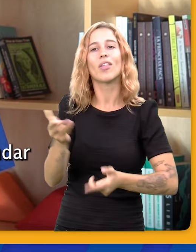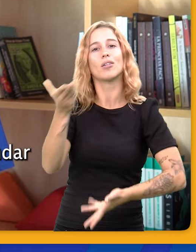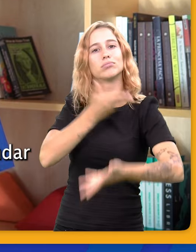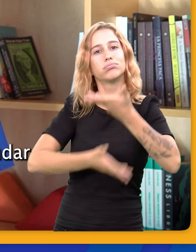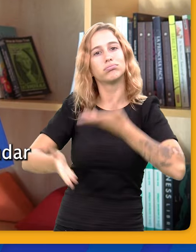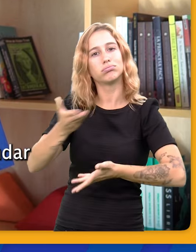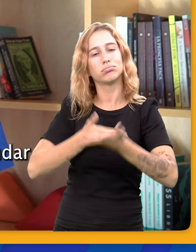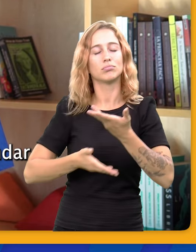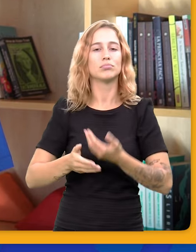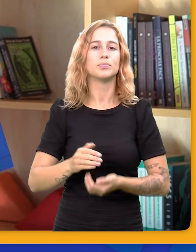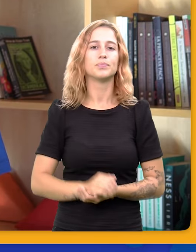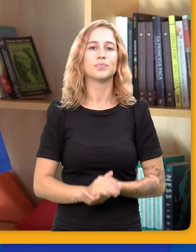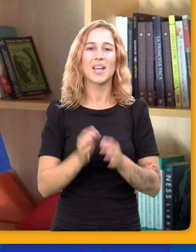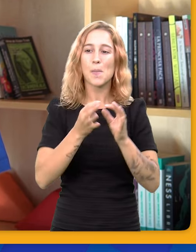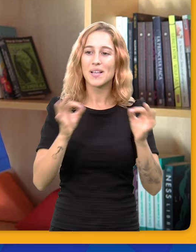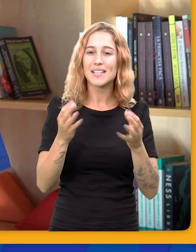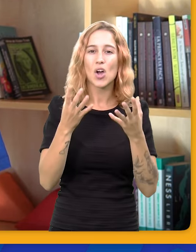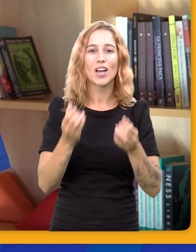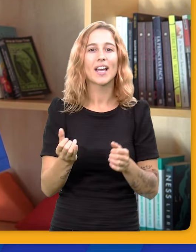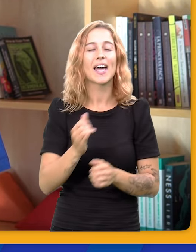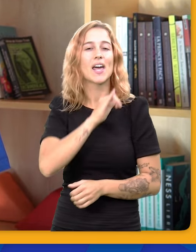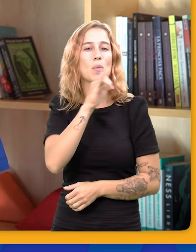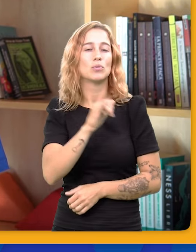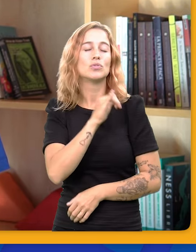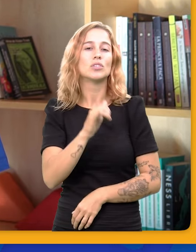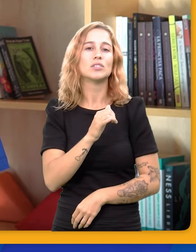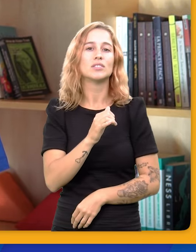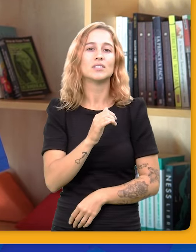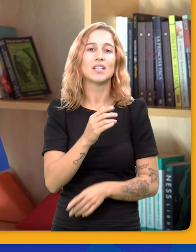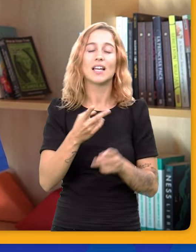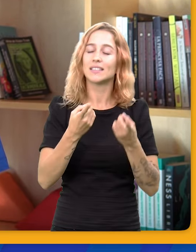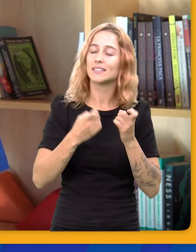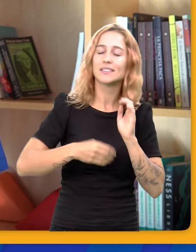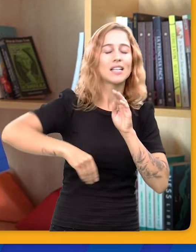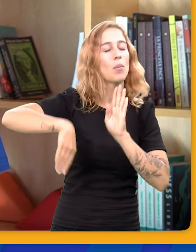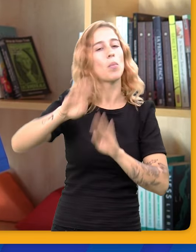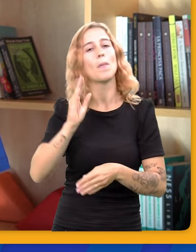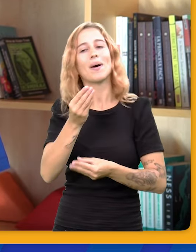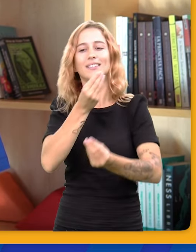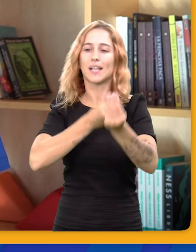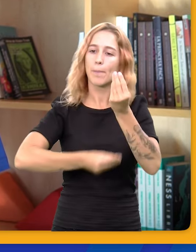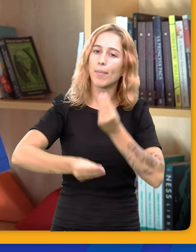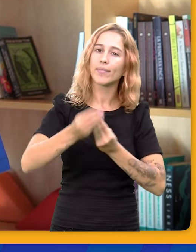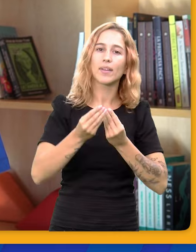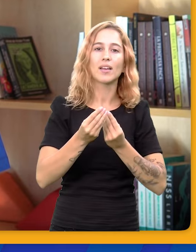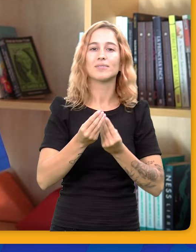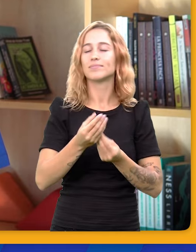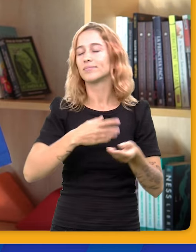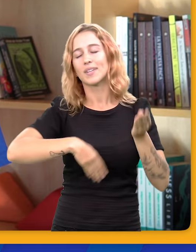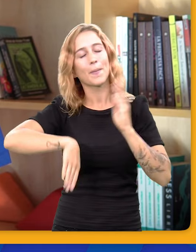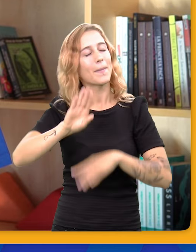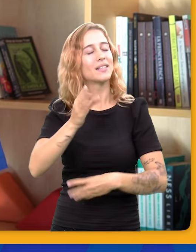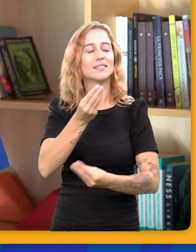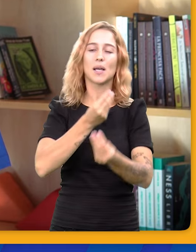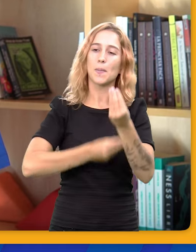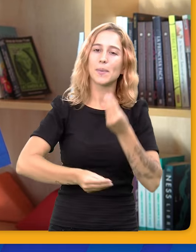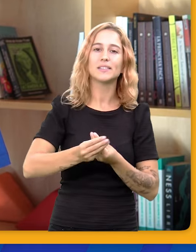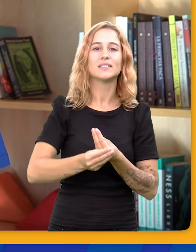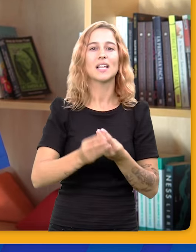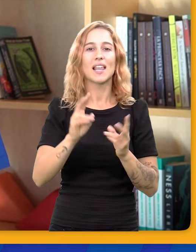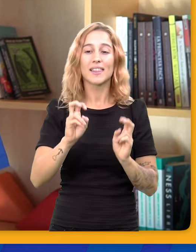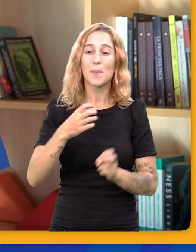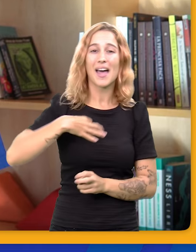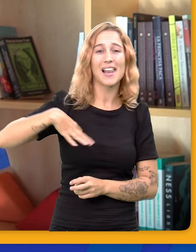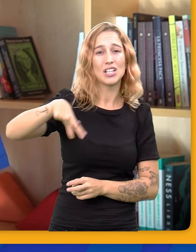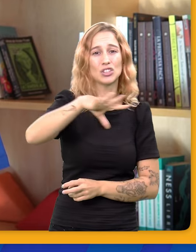mensaje que nosotros queremos brindar es que necesitamos más empatía. Necesitamos más empatía por parte de la sociedad para así lograr un Toledo más